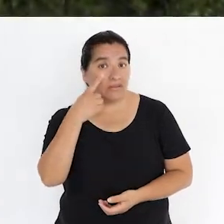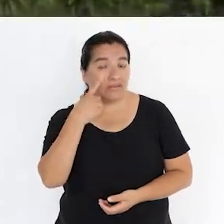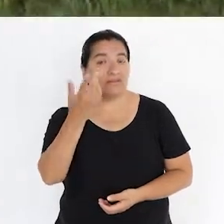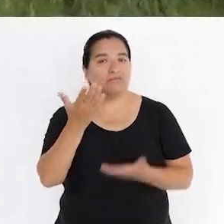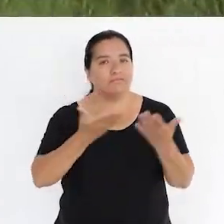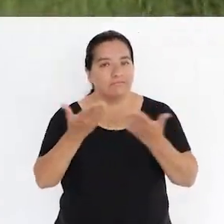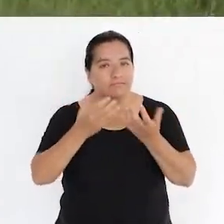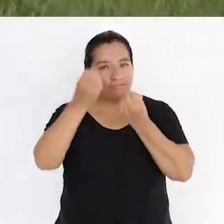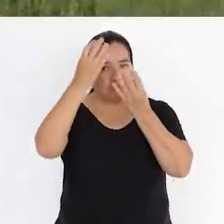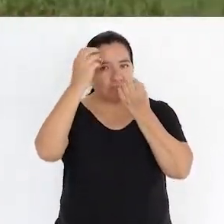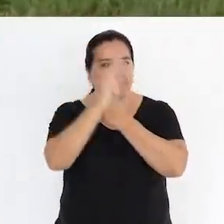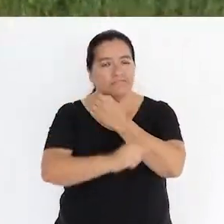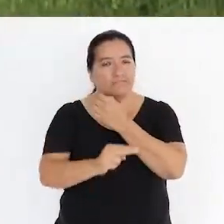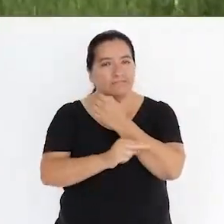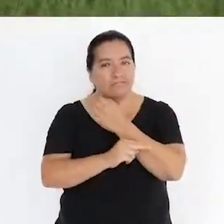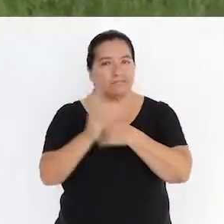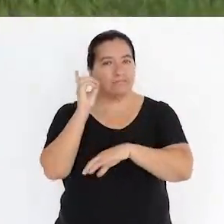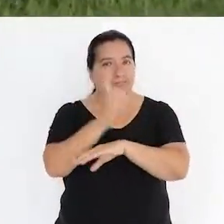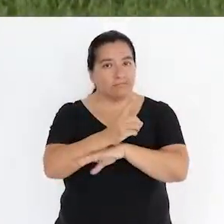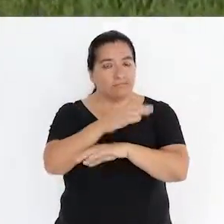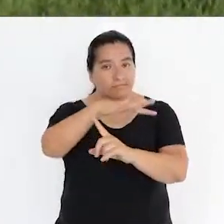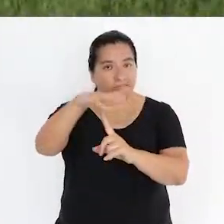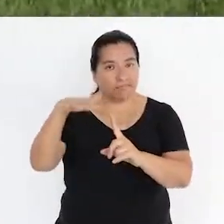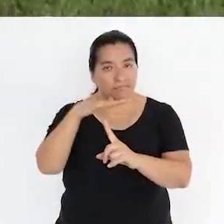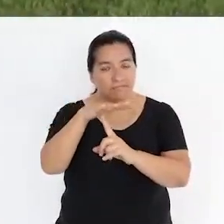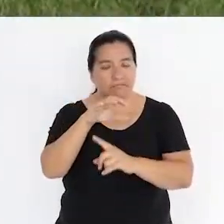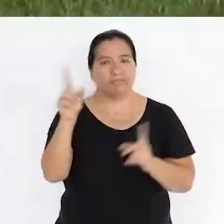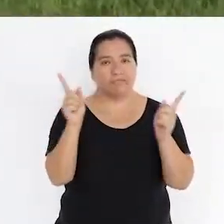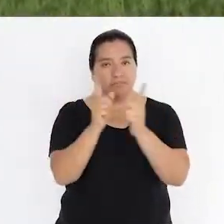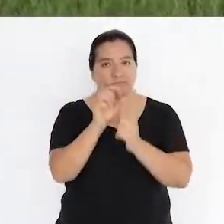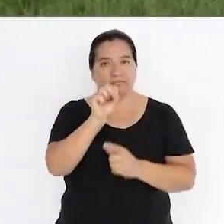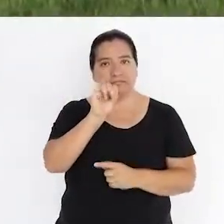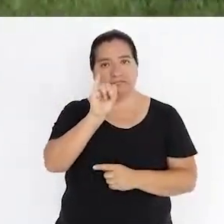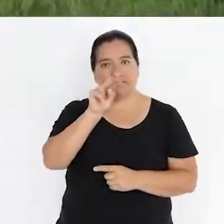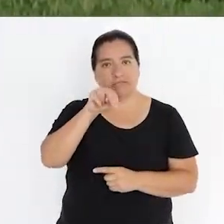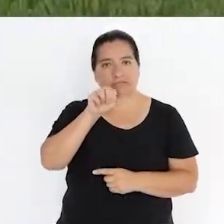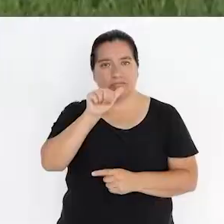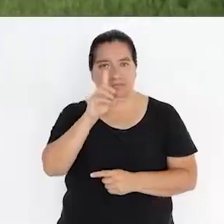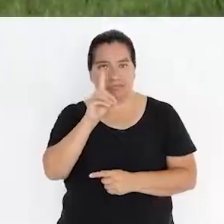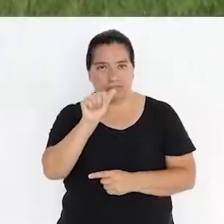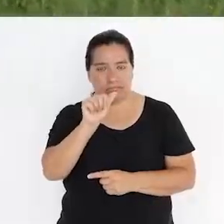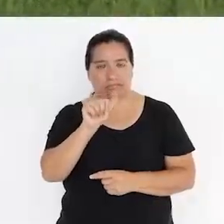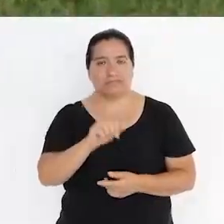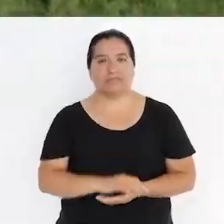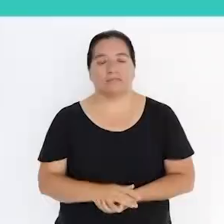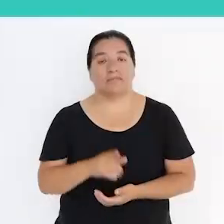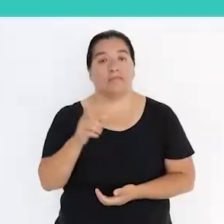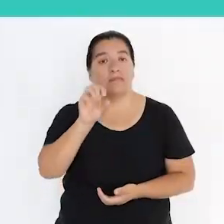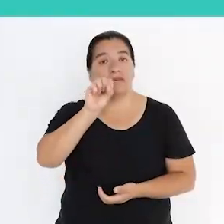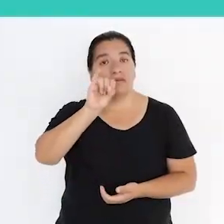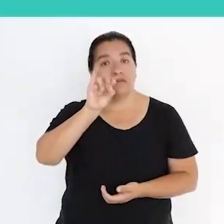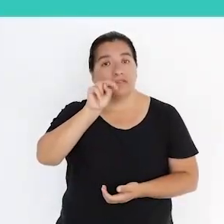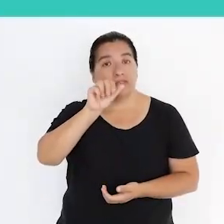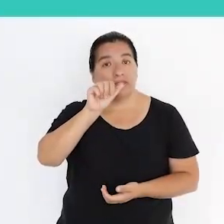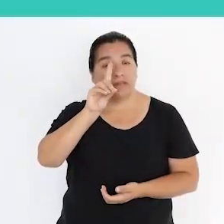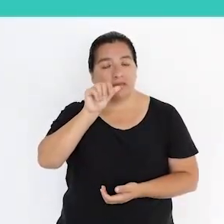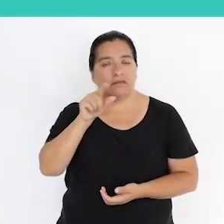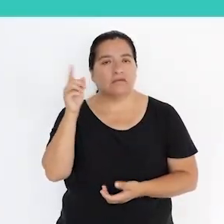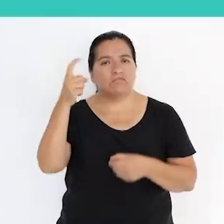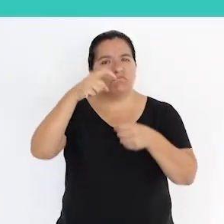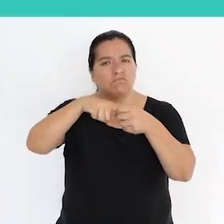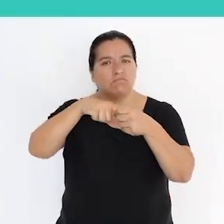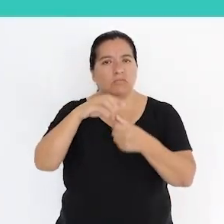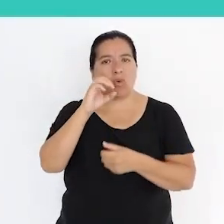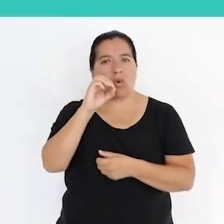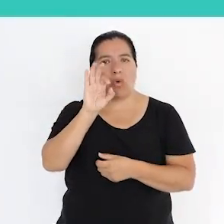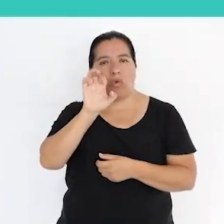Conoce el Servicio de Información Nacional de Denuncias Ambientales, SINADA. El SINADA es